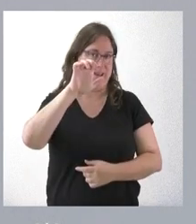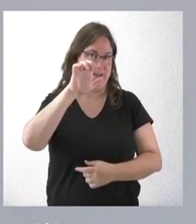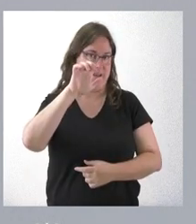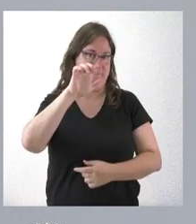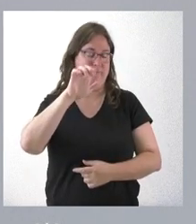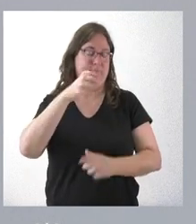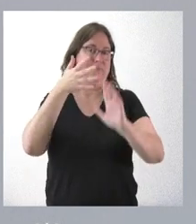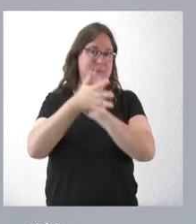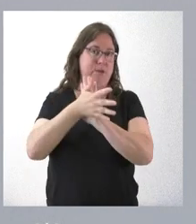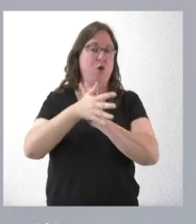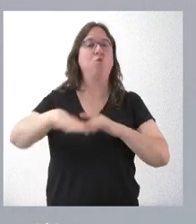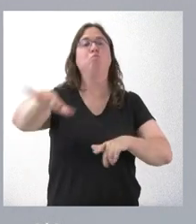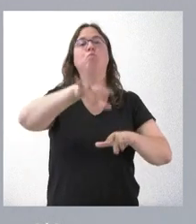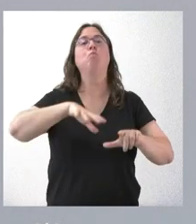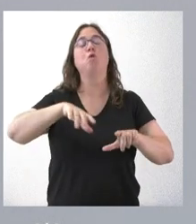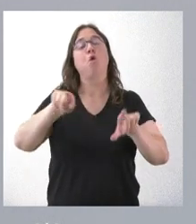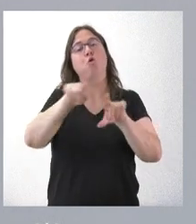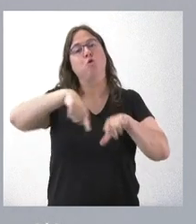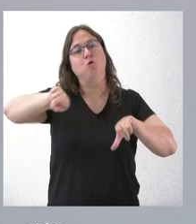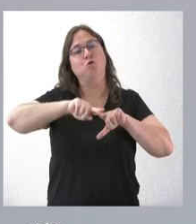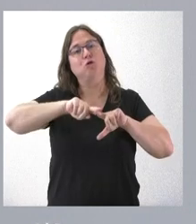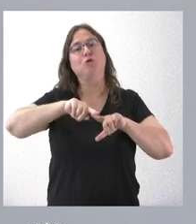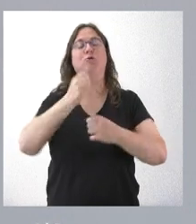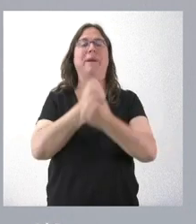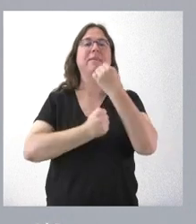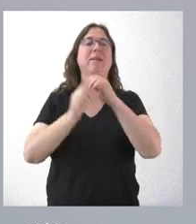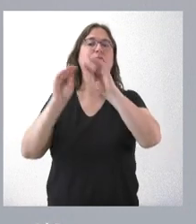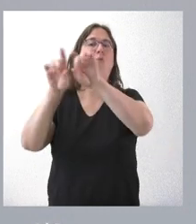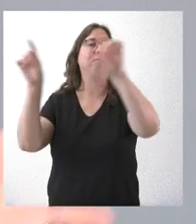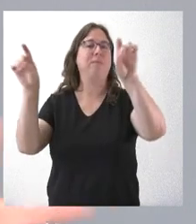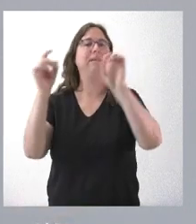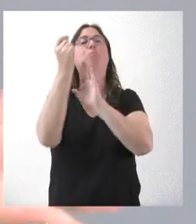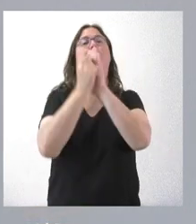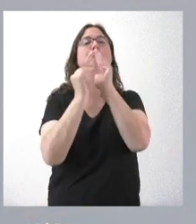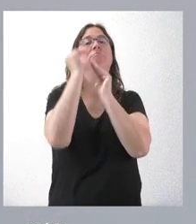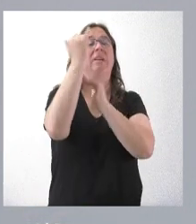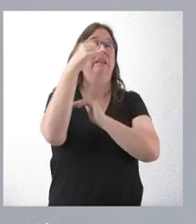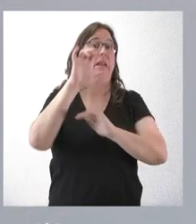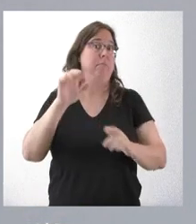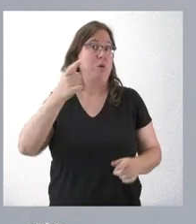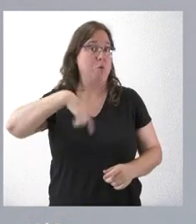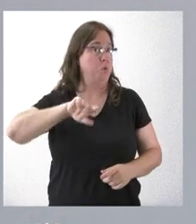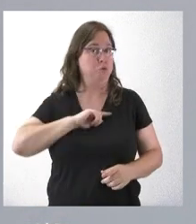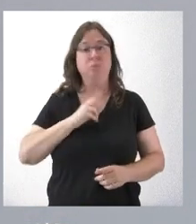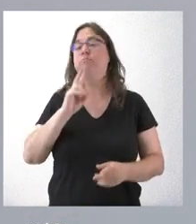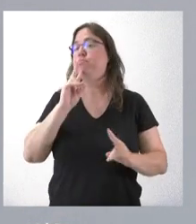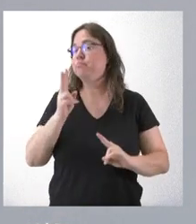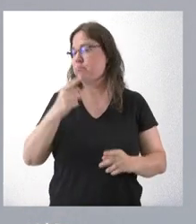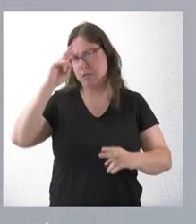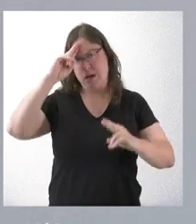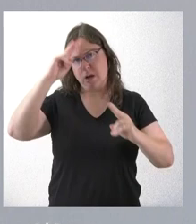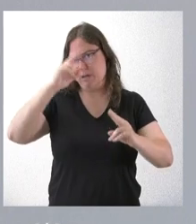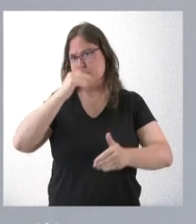posición que ocupaba nuestra comunidad autónoma en relación con la actividad que realiza esta empresa. ¿Cuál es nuestra posición al respecto? Primero, respetamos todo el